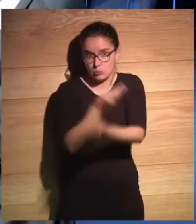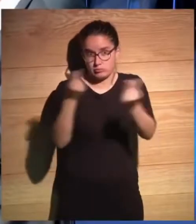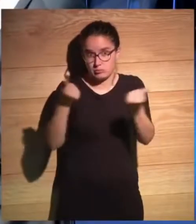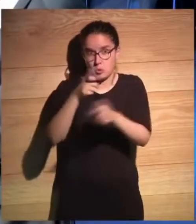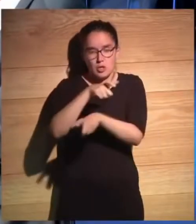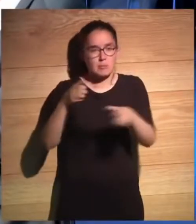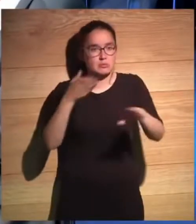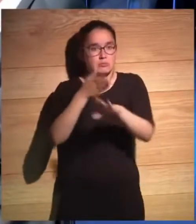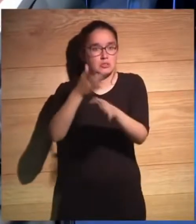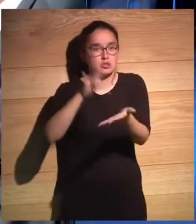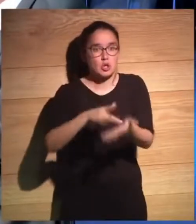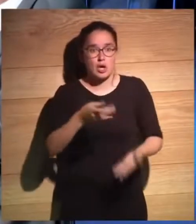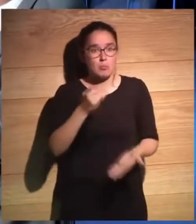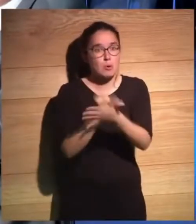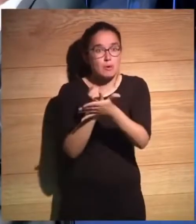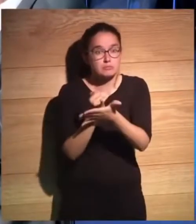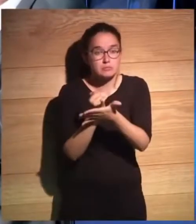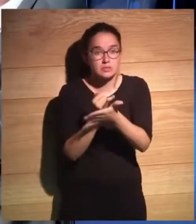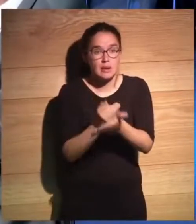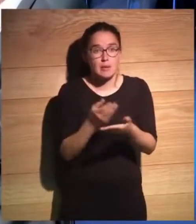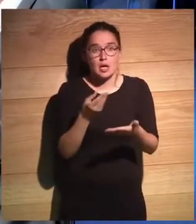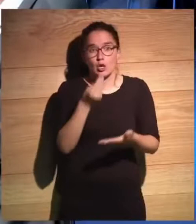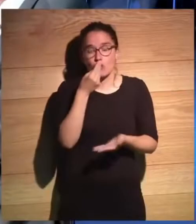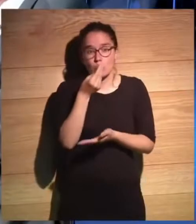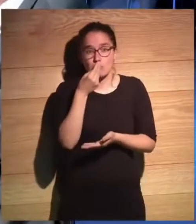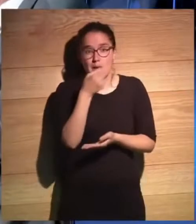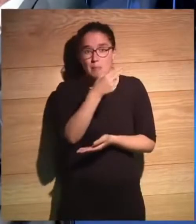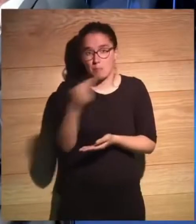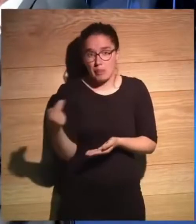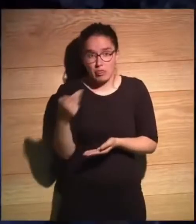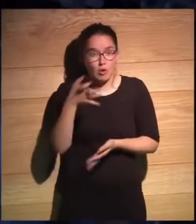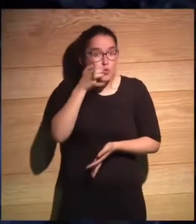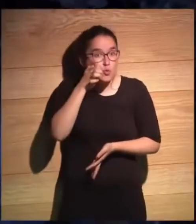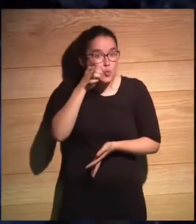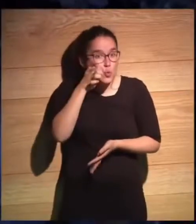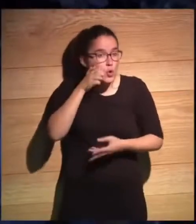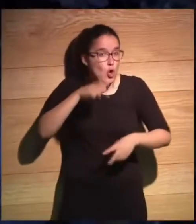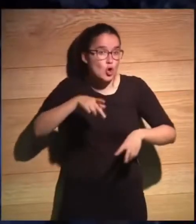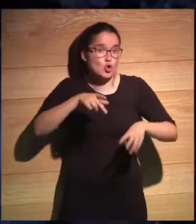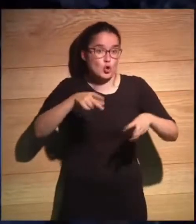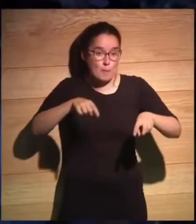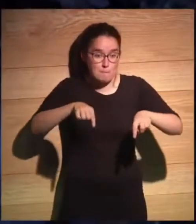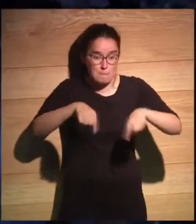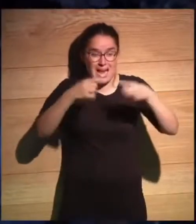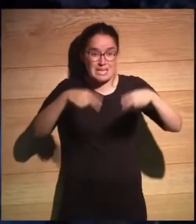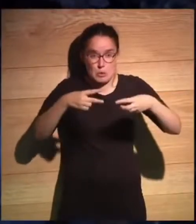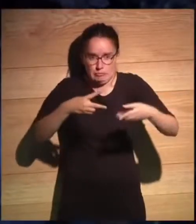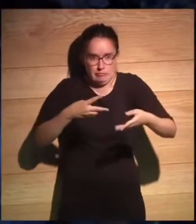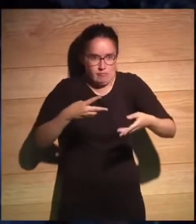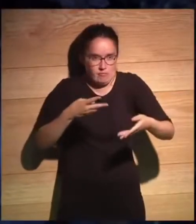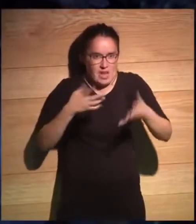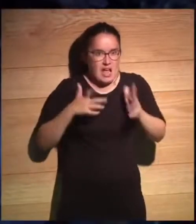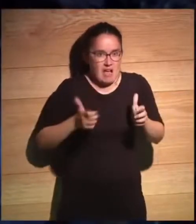ya la gente haya ido y haya visto que hay que comerse un trozo de pez crudo con un palillo, pues esto no volverá.